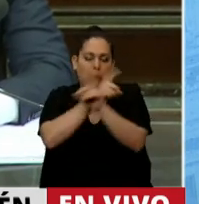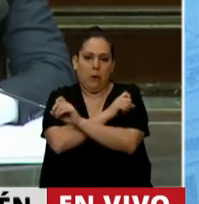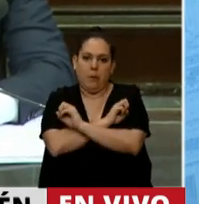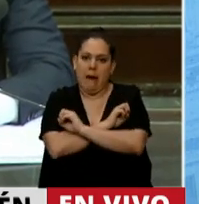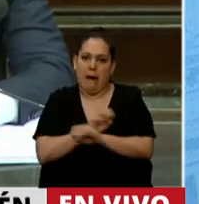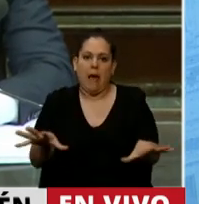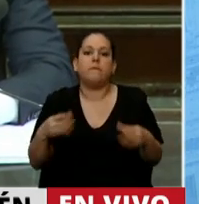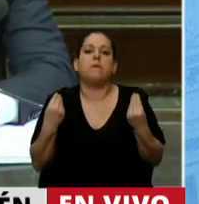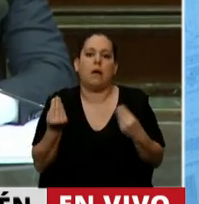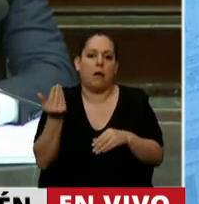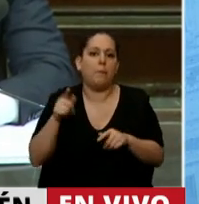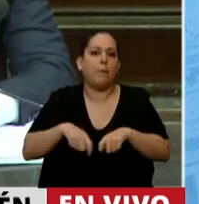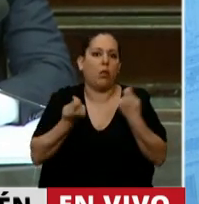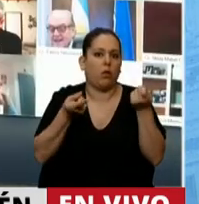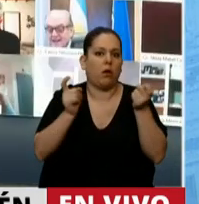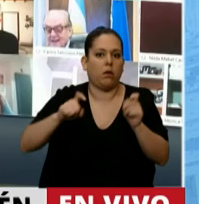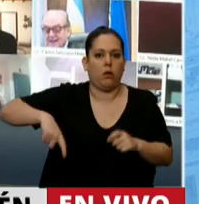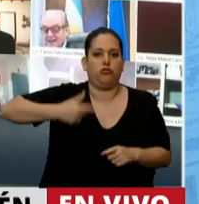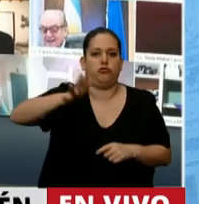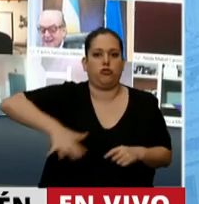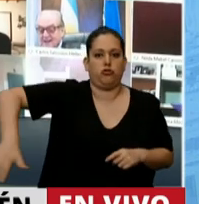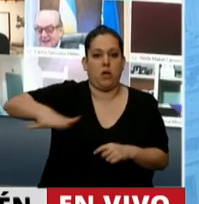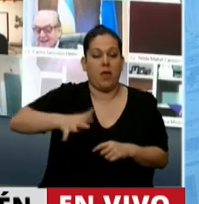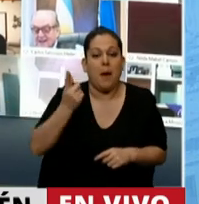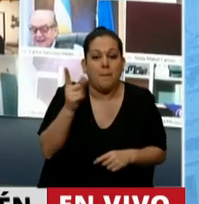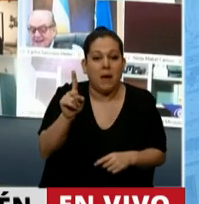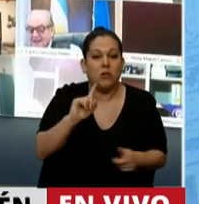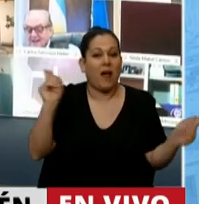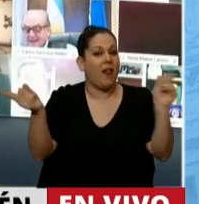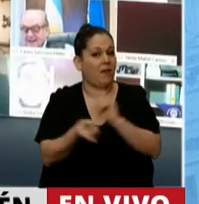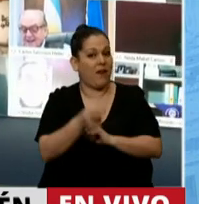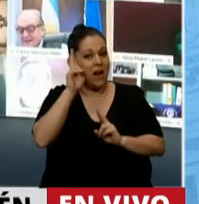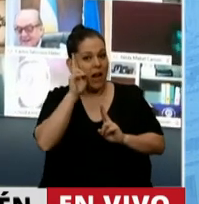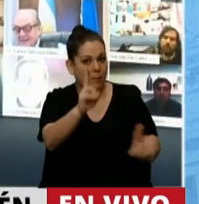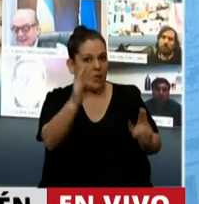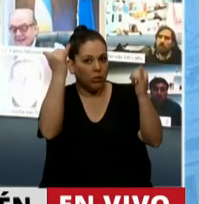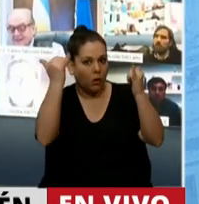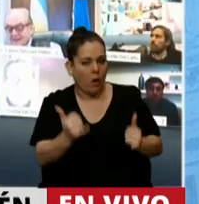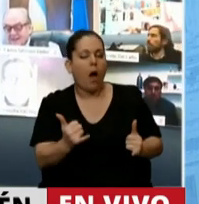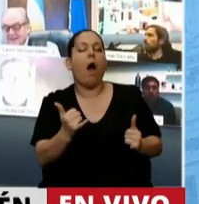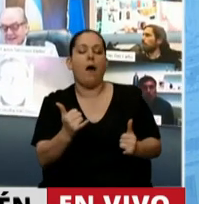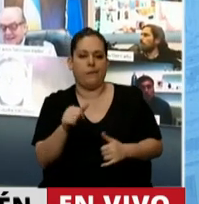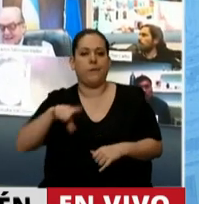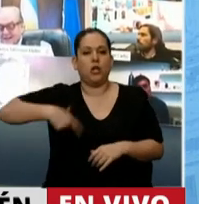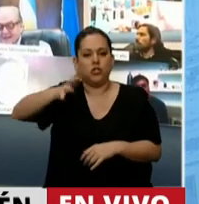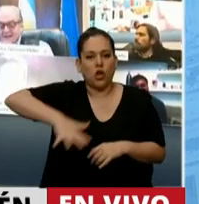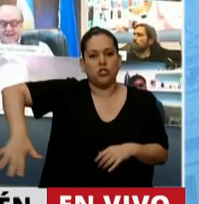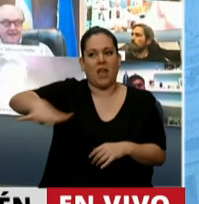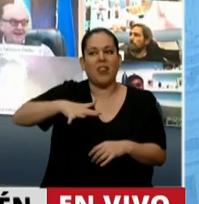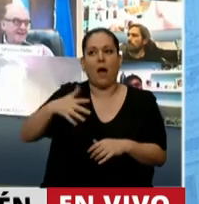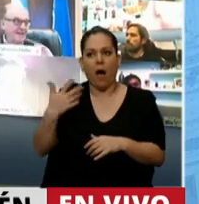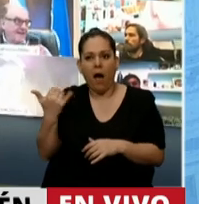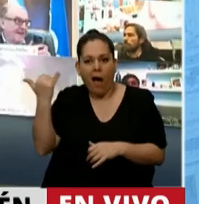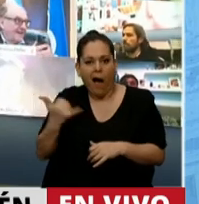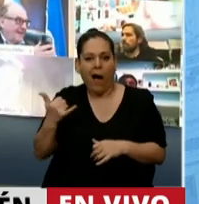todo para el pueblo. En cambio, cuando hay respeto y consensuamos políticas de Estado, los argentinos ponemos en común